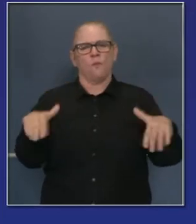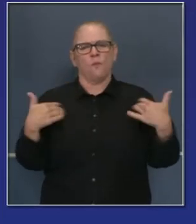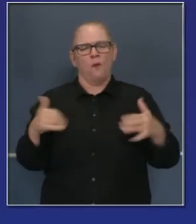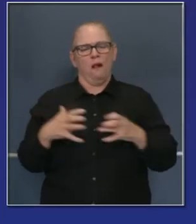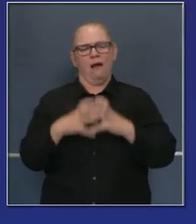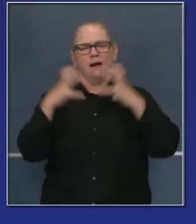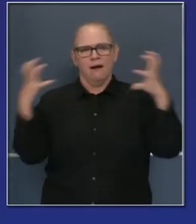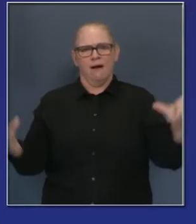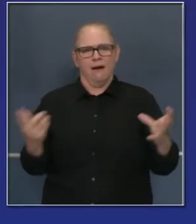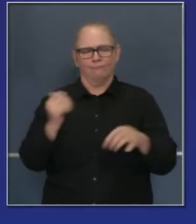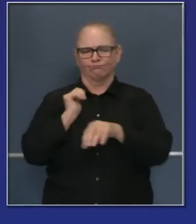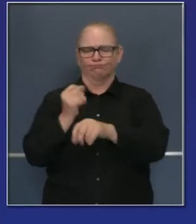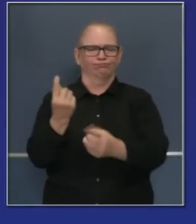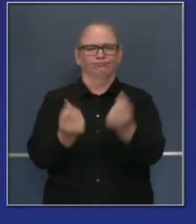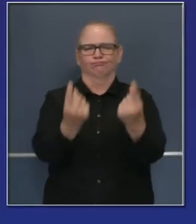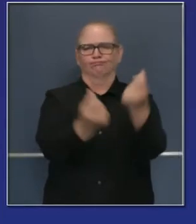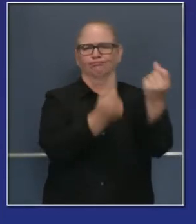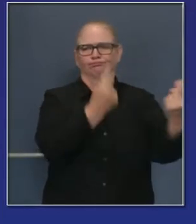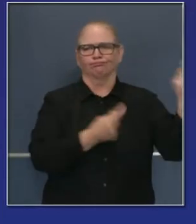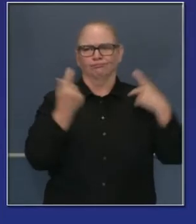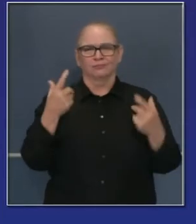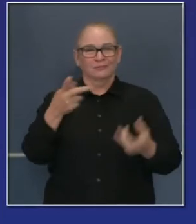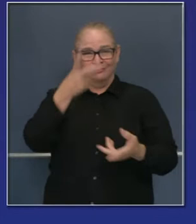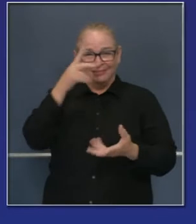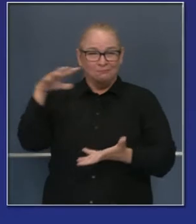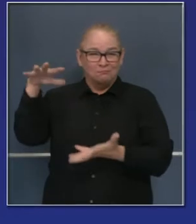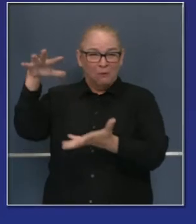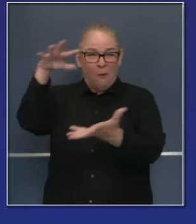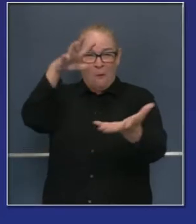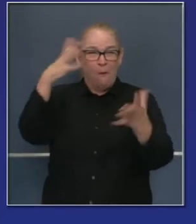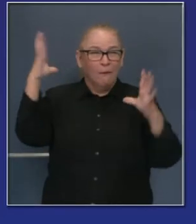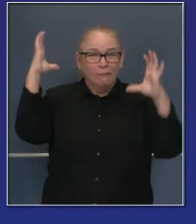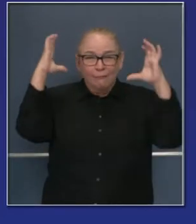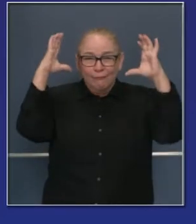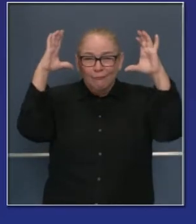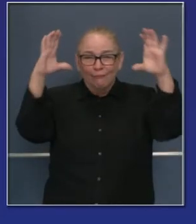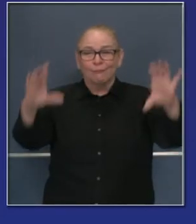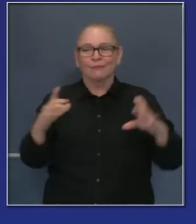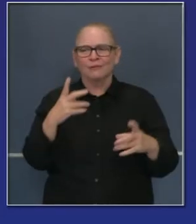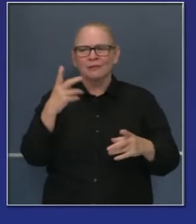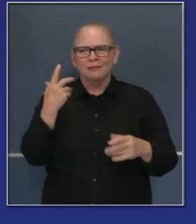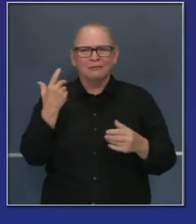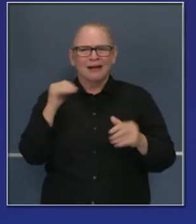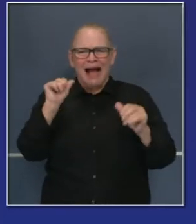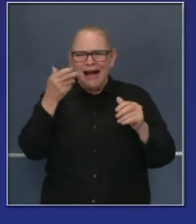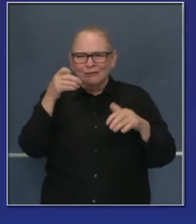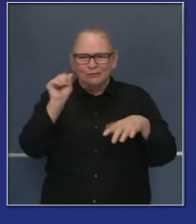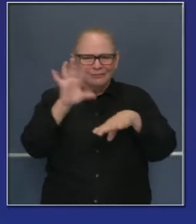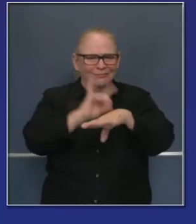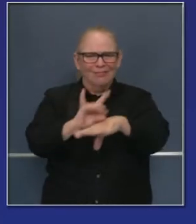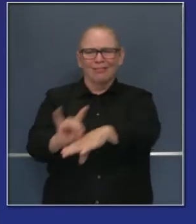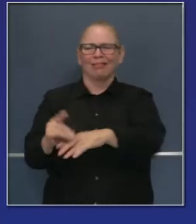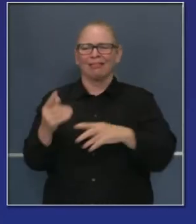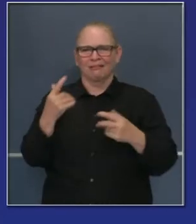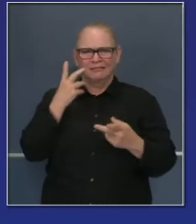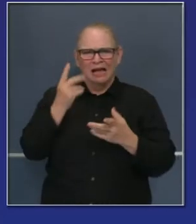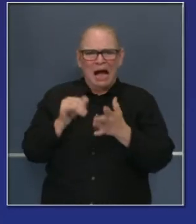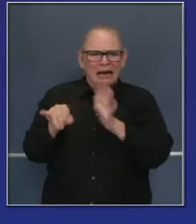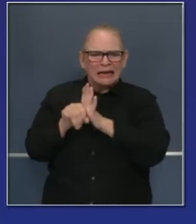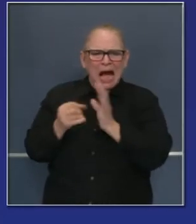sigan ardiendo esos relámpagos, es difícil determinar el número total de incendios.